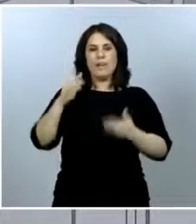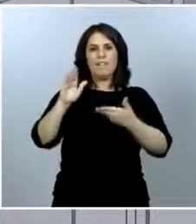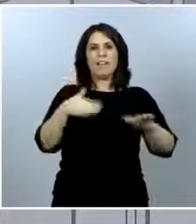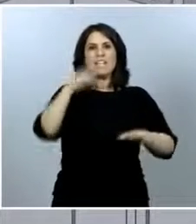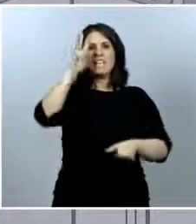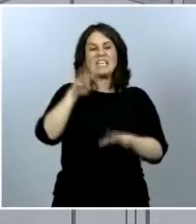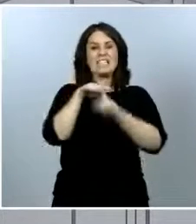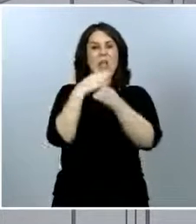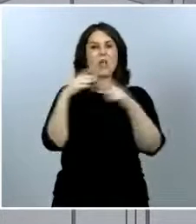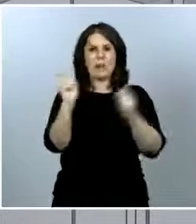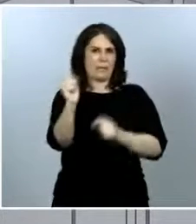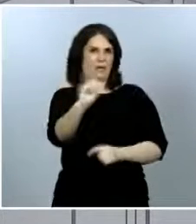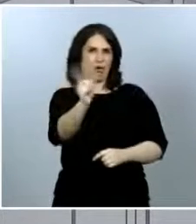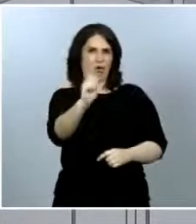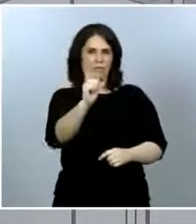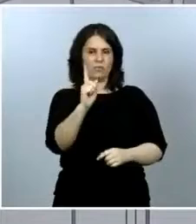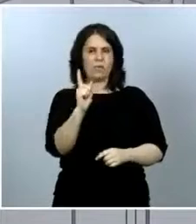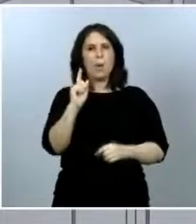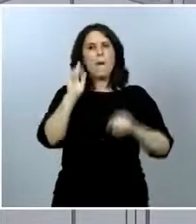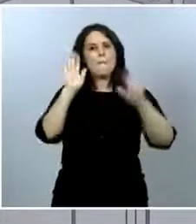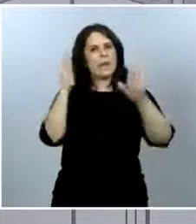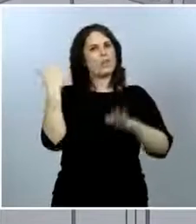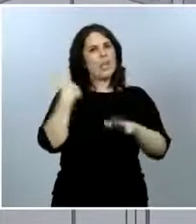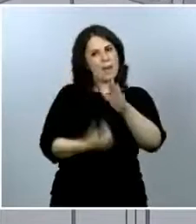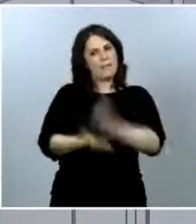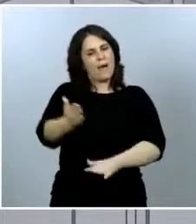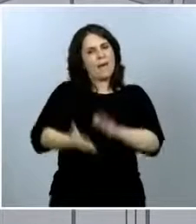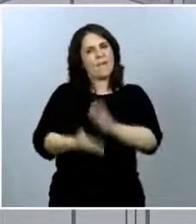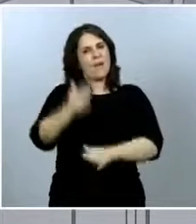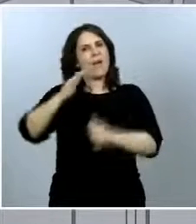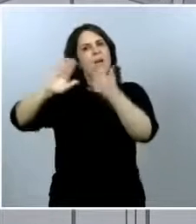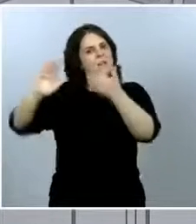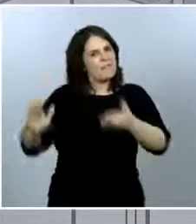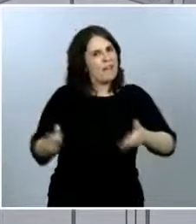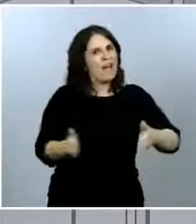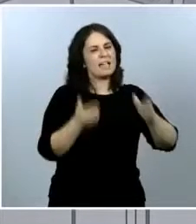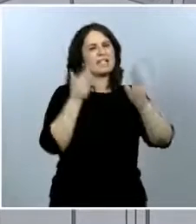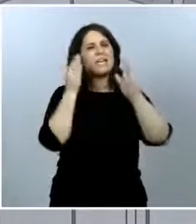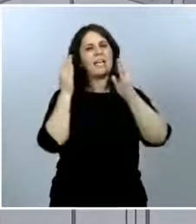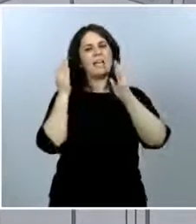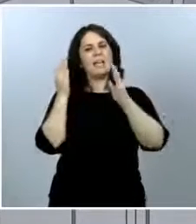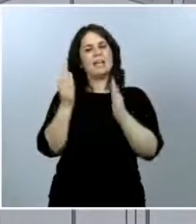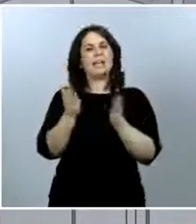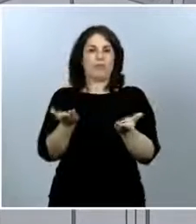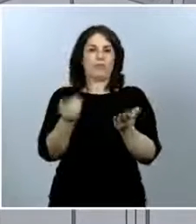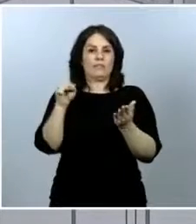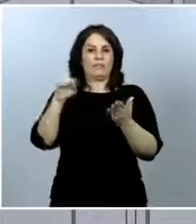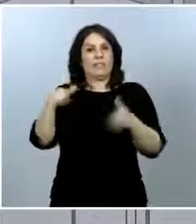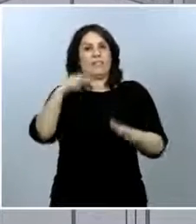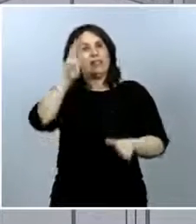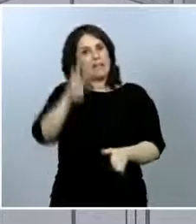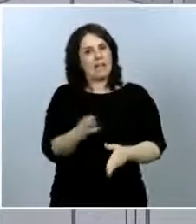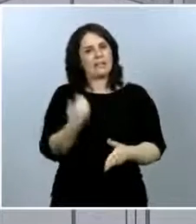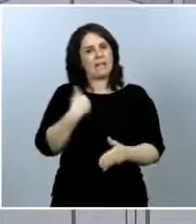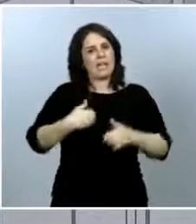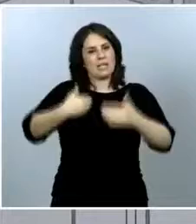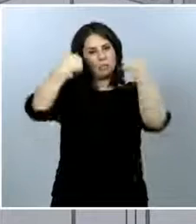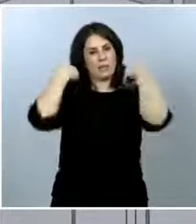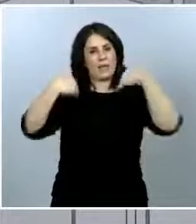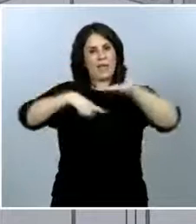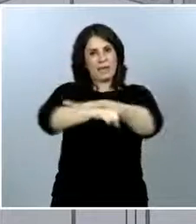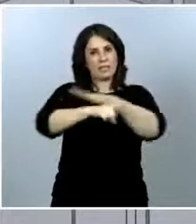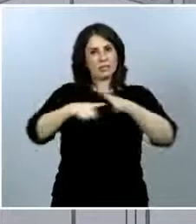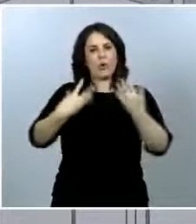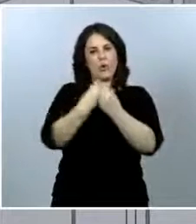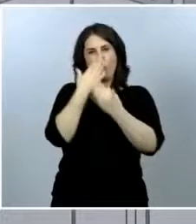sí que estará entrando ya en esa fase y la responsabilidad de gestión de los riesgos correspondería con el apoyo del Ministerio, como